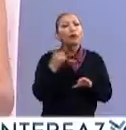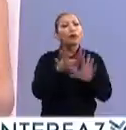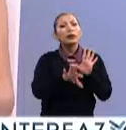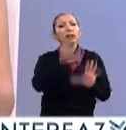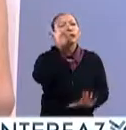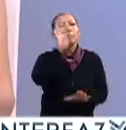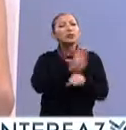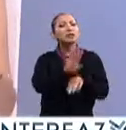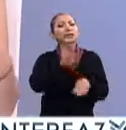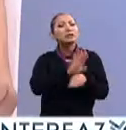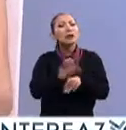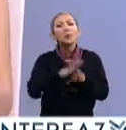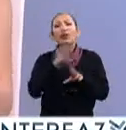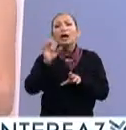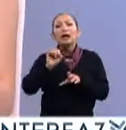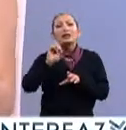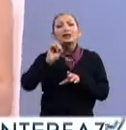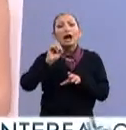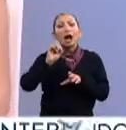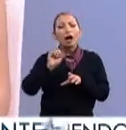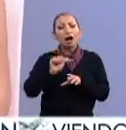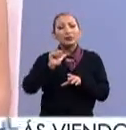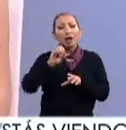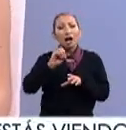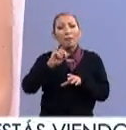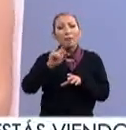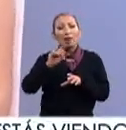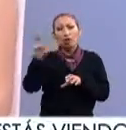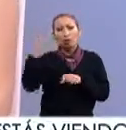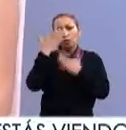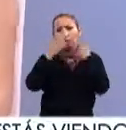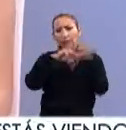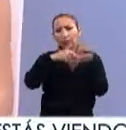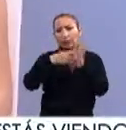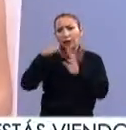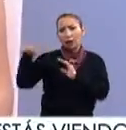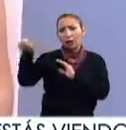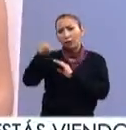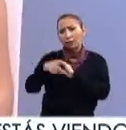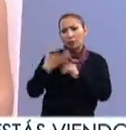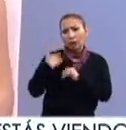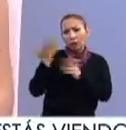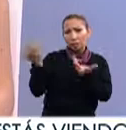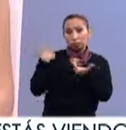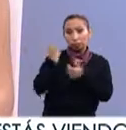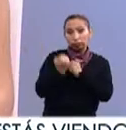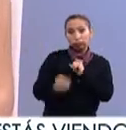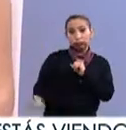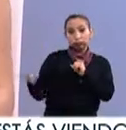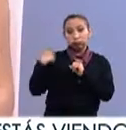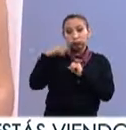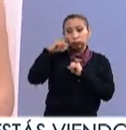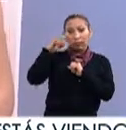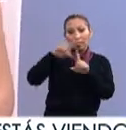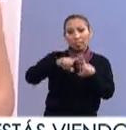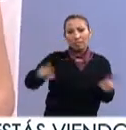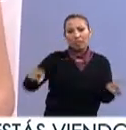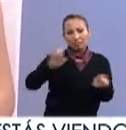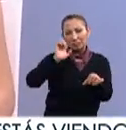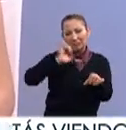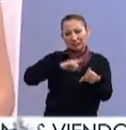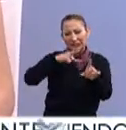escogiste Brasil, qué Sao Paulo, tú estudias arquitectura y bueno, ellos tienen exponentes y visiones muy